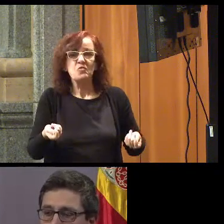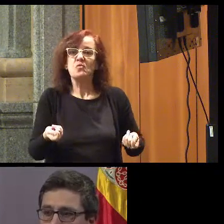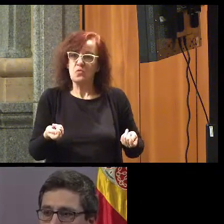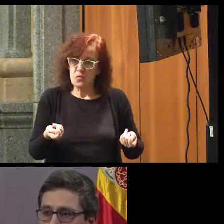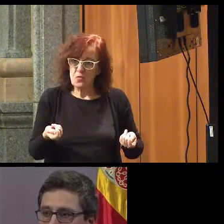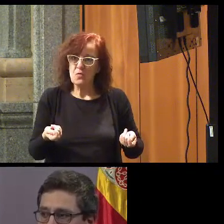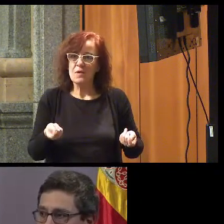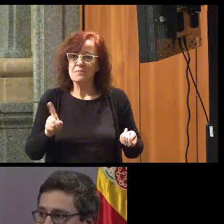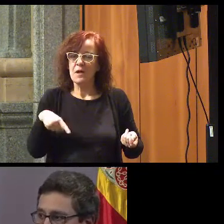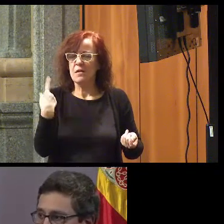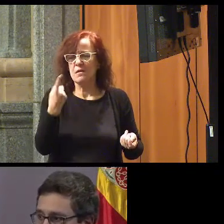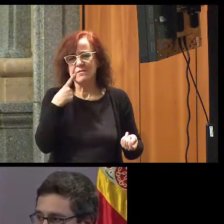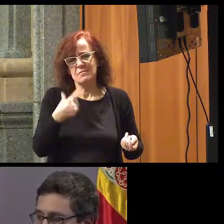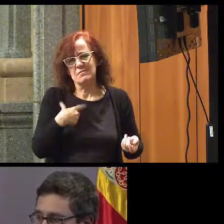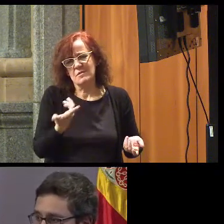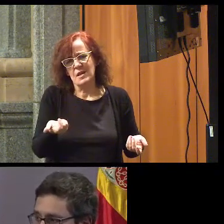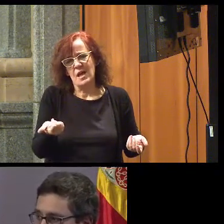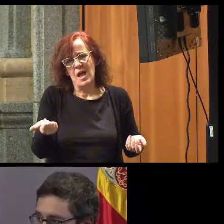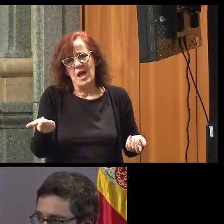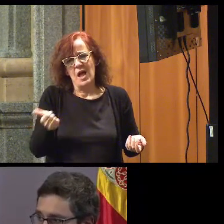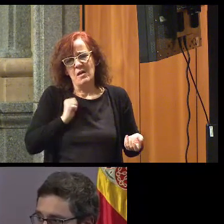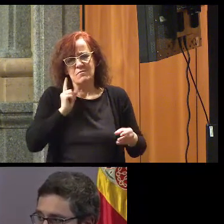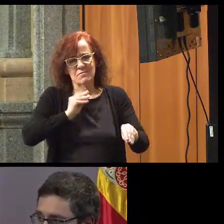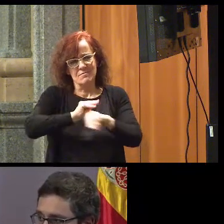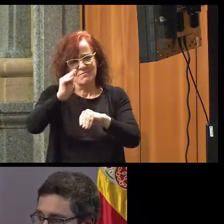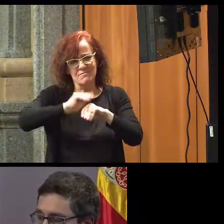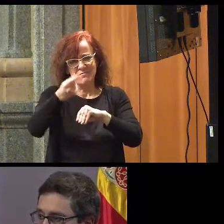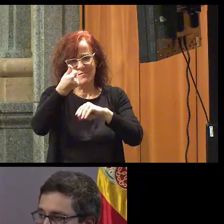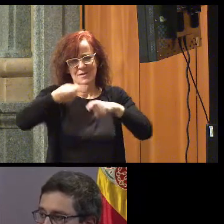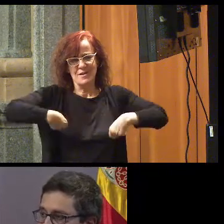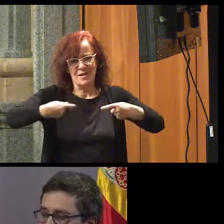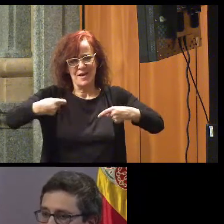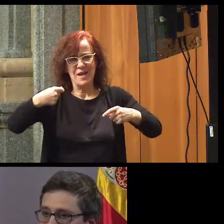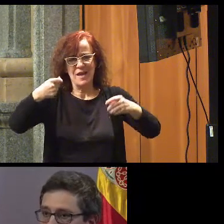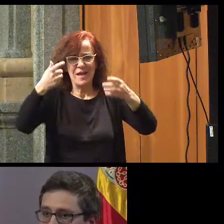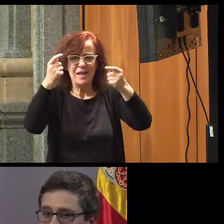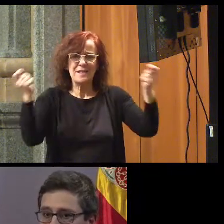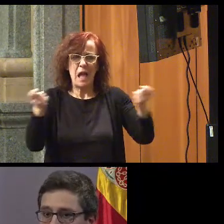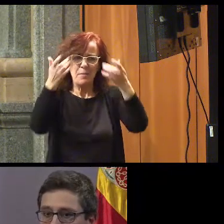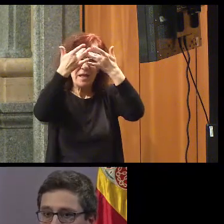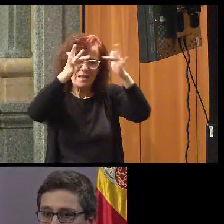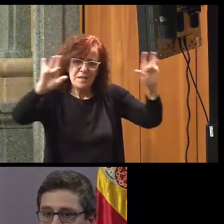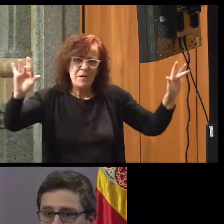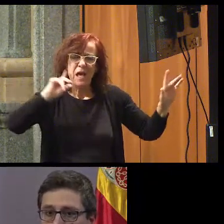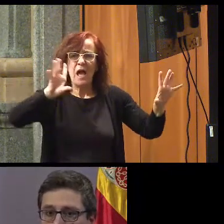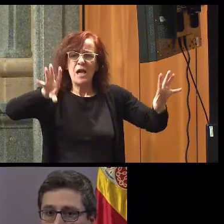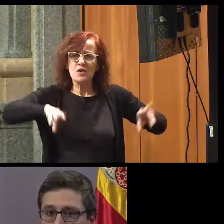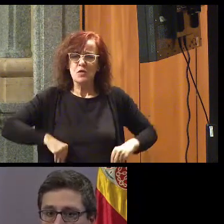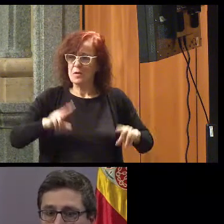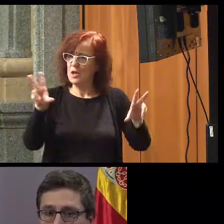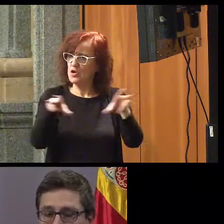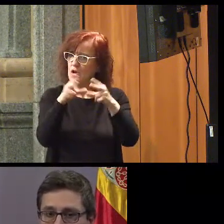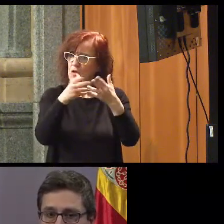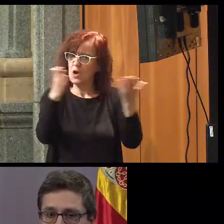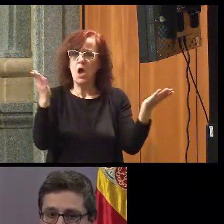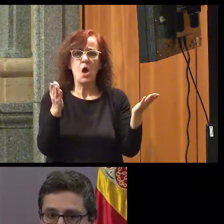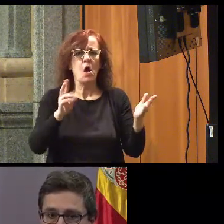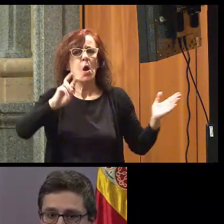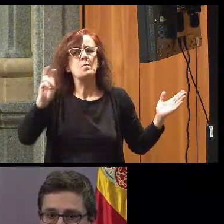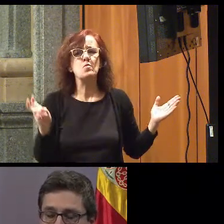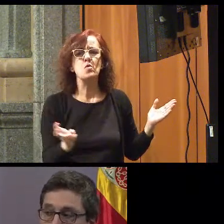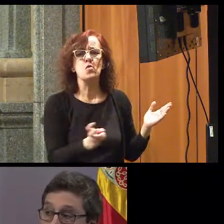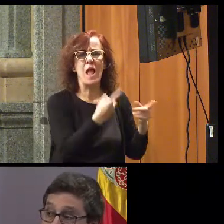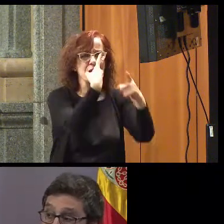nos ahorraremos mucho dinero en campañas de sensibilización, asumiremos que la sociedad en que vivimos es plural y